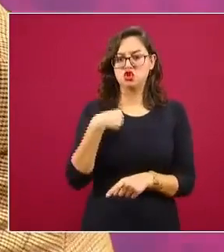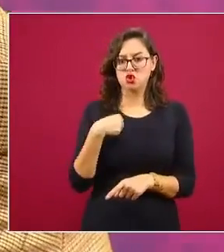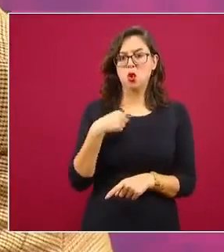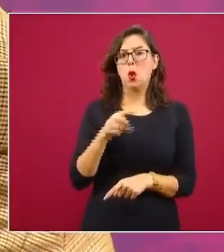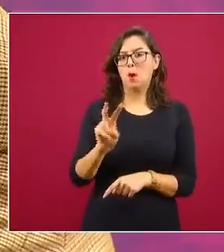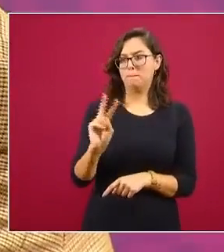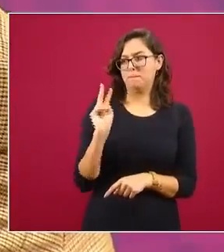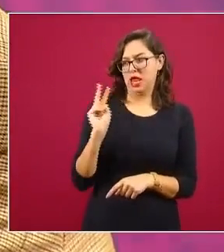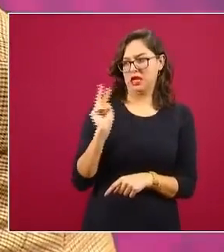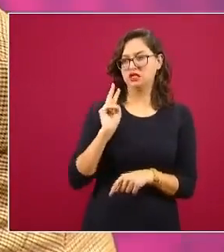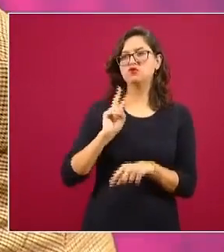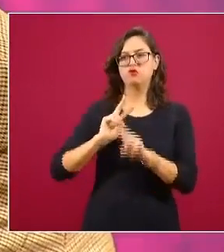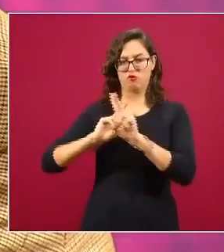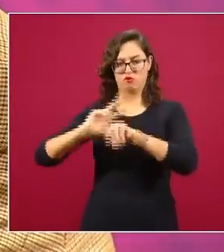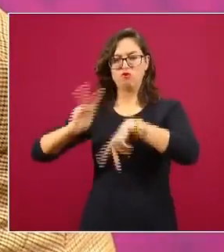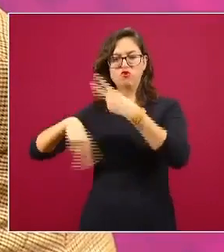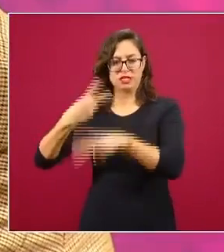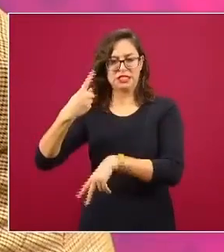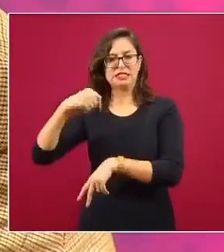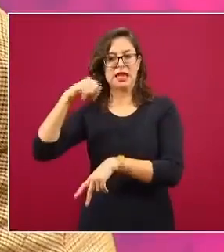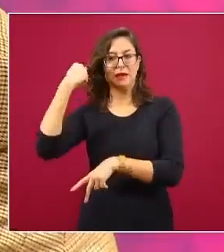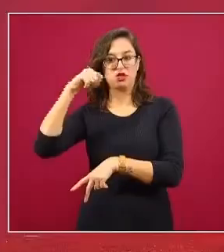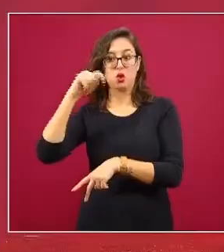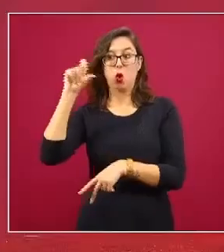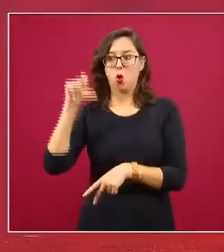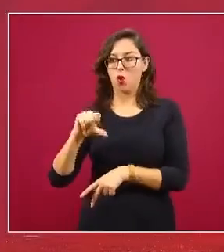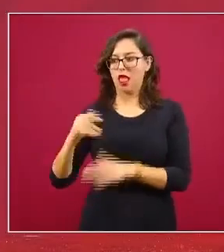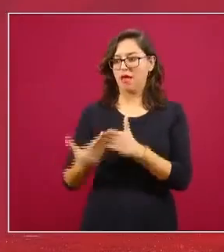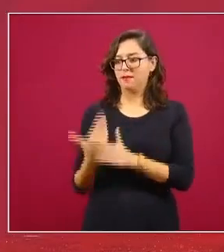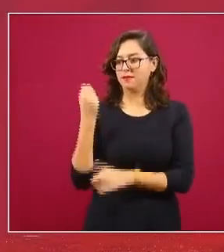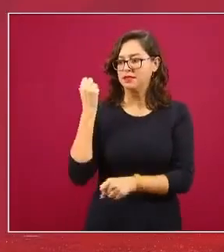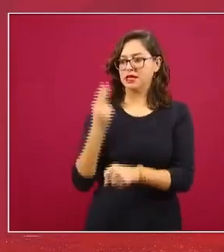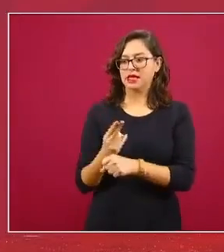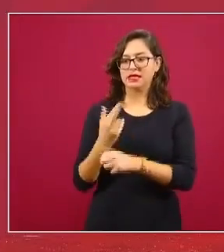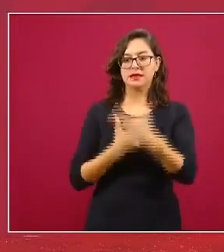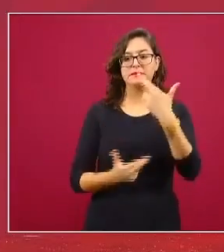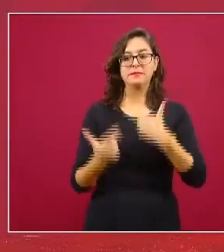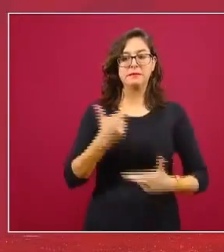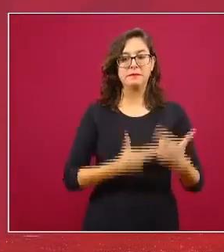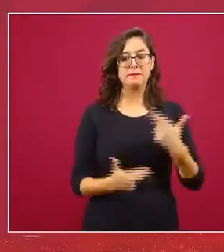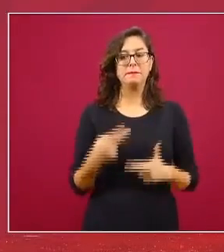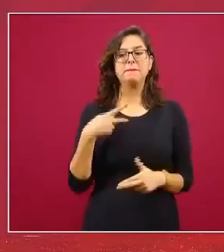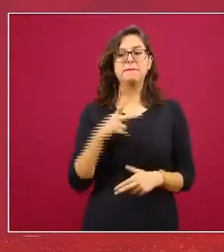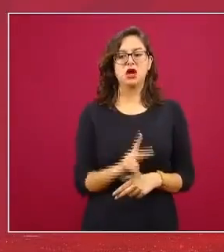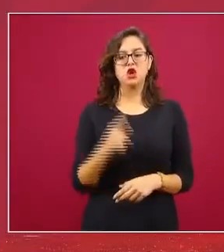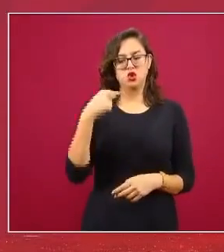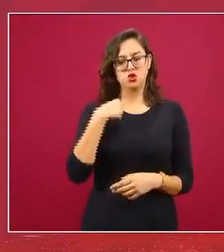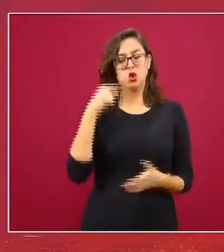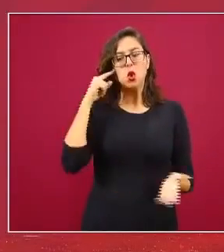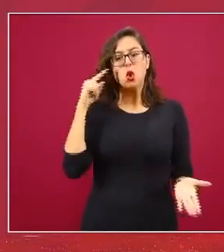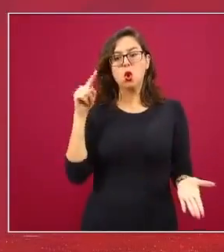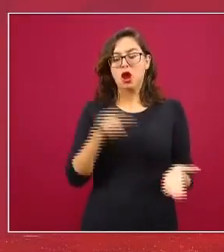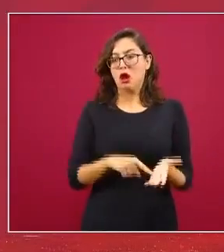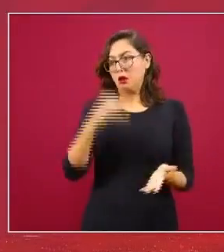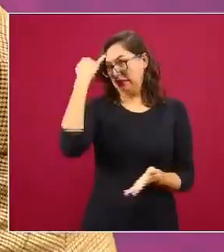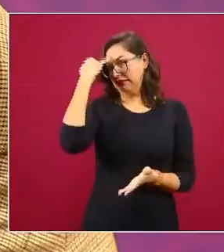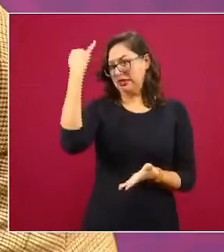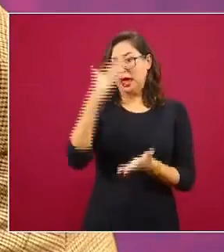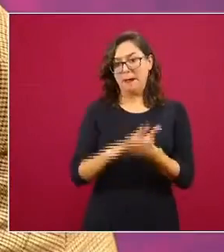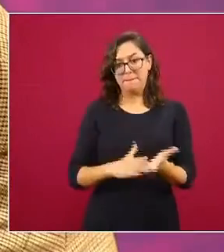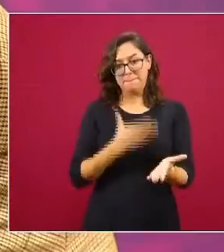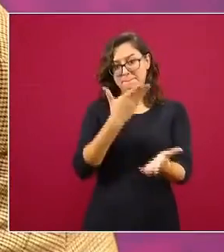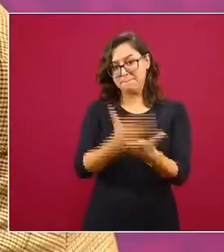y me regresé temprano hoy. Pero realmente creo que esto es una iniciativa que no solamente va